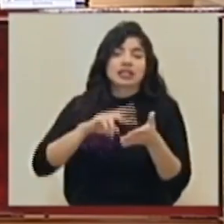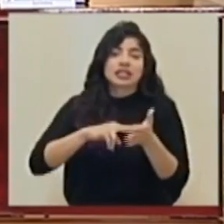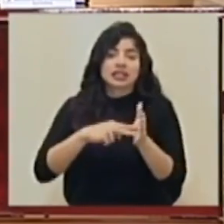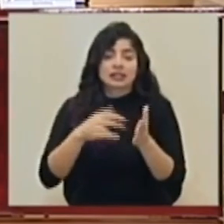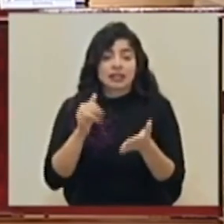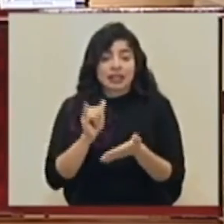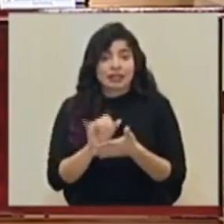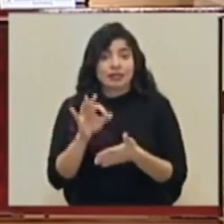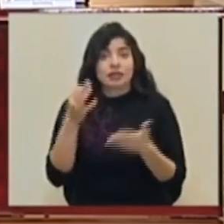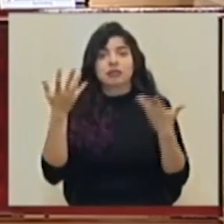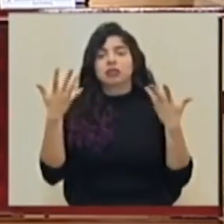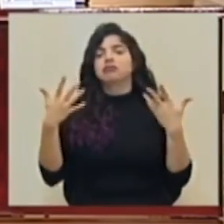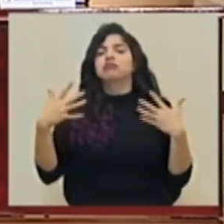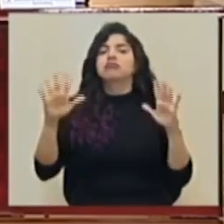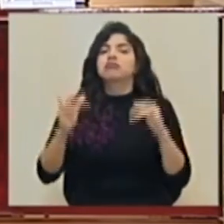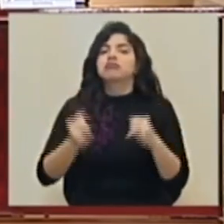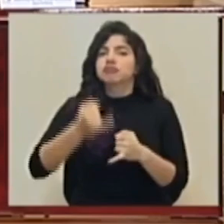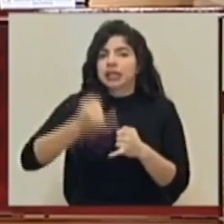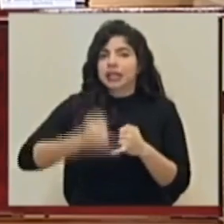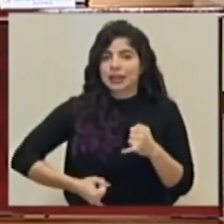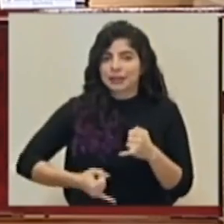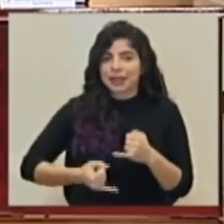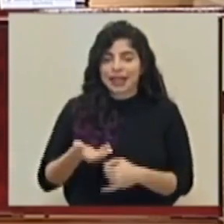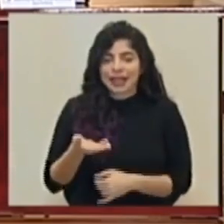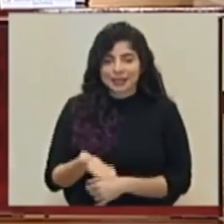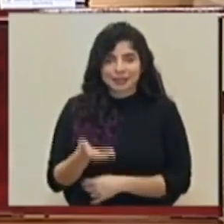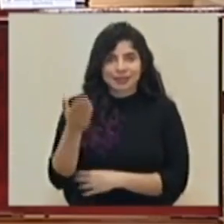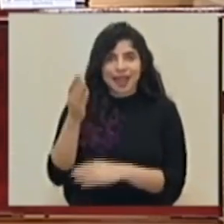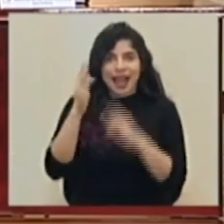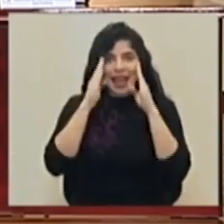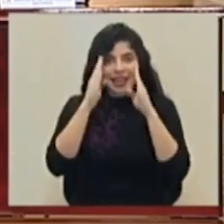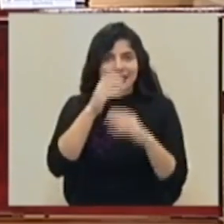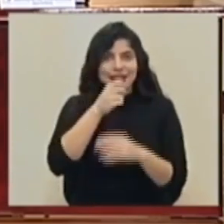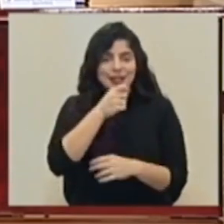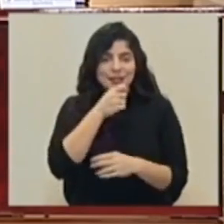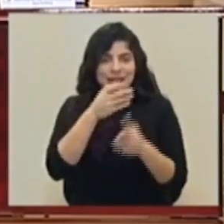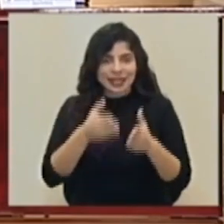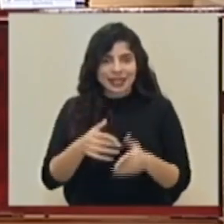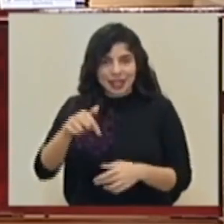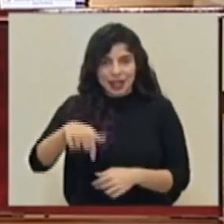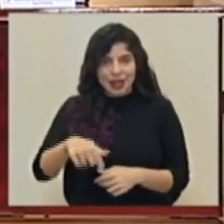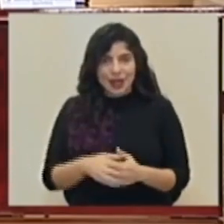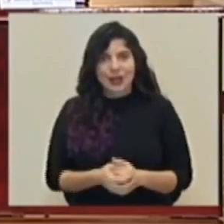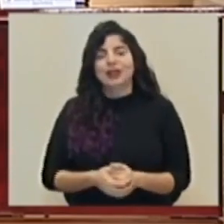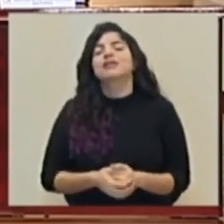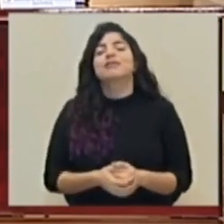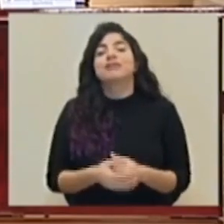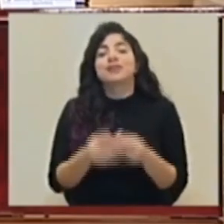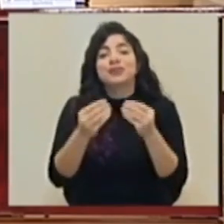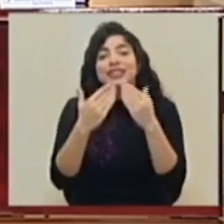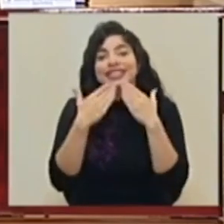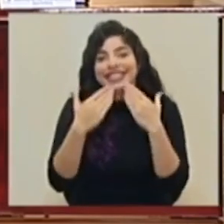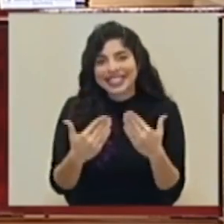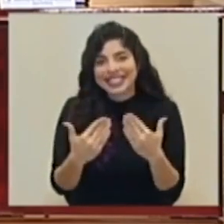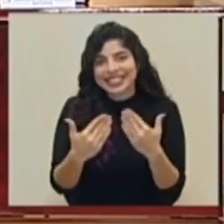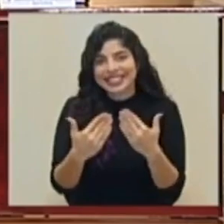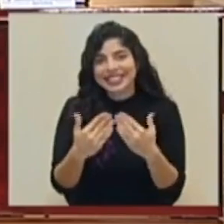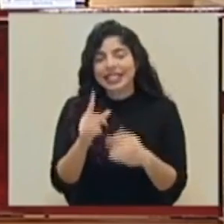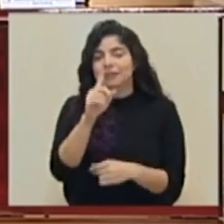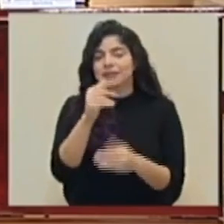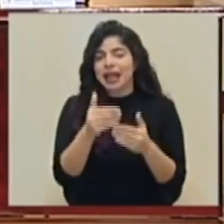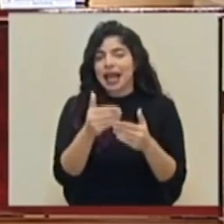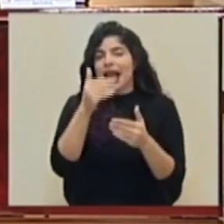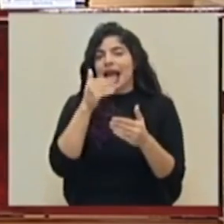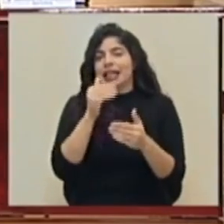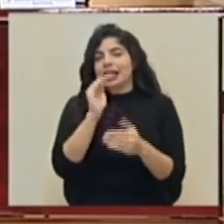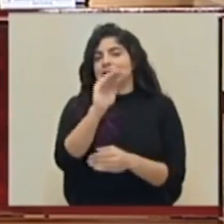forma estamos dando por concluida esta atención de prensa del día de hoy. Así que muchísimas gracias, no sin antes, nos